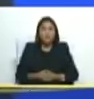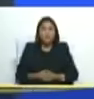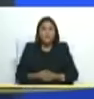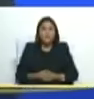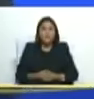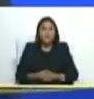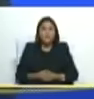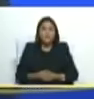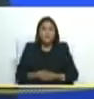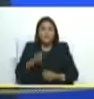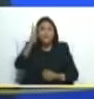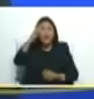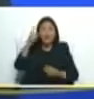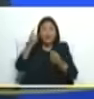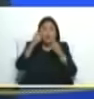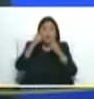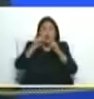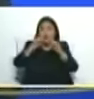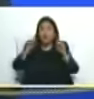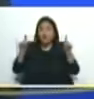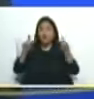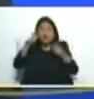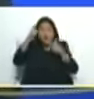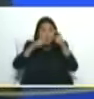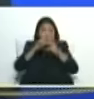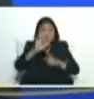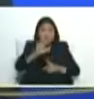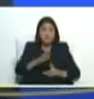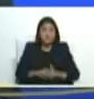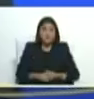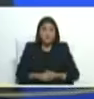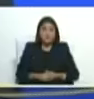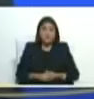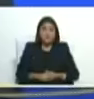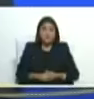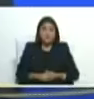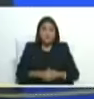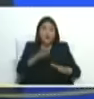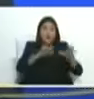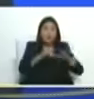maestro nuestro unos lo conocieron mucho antes